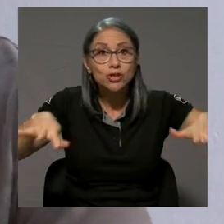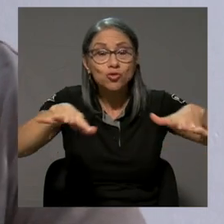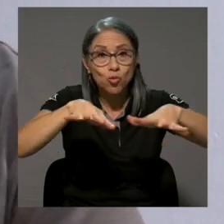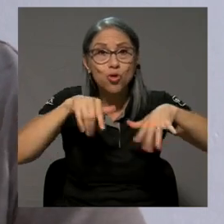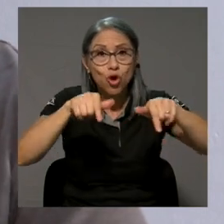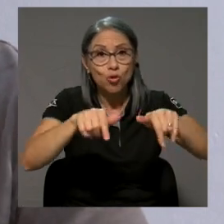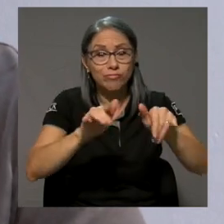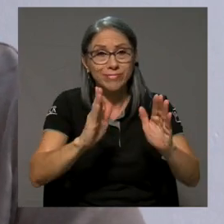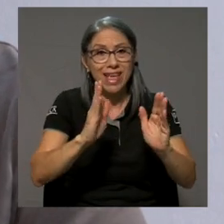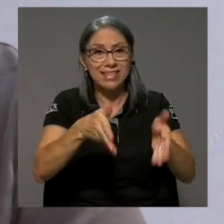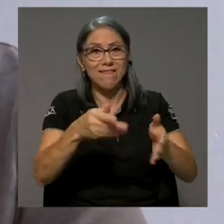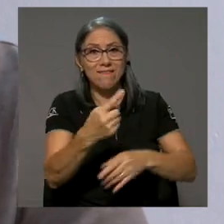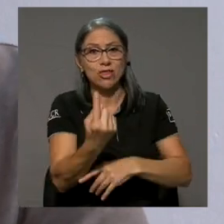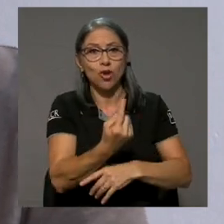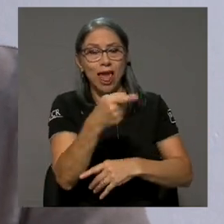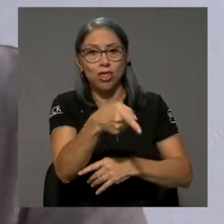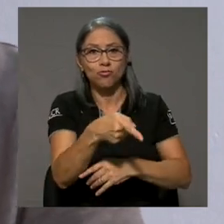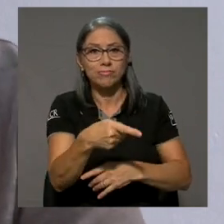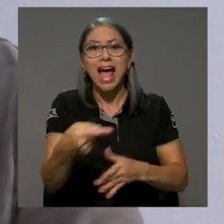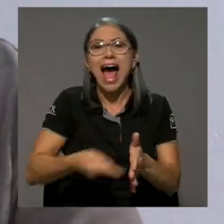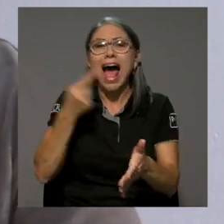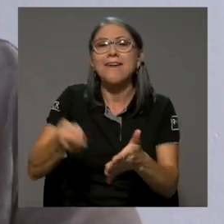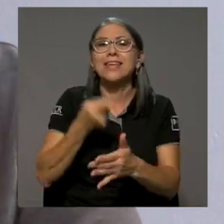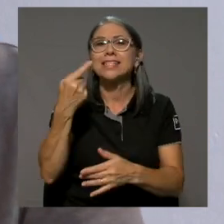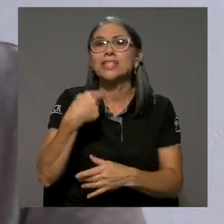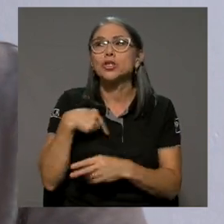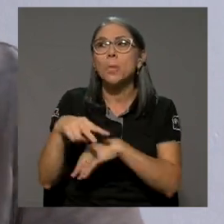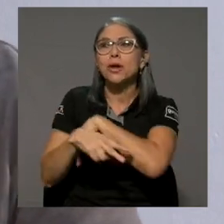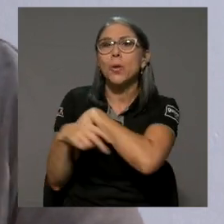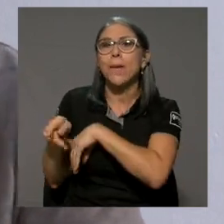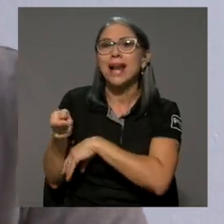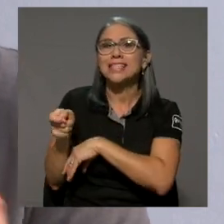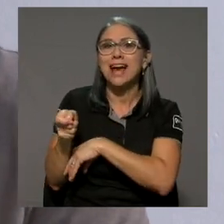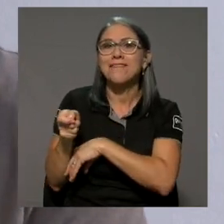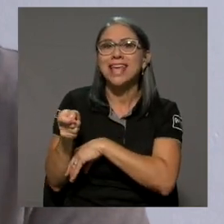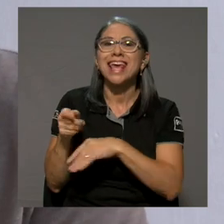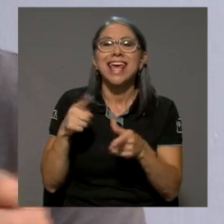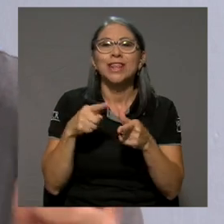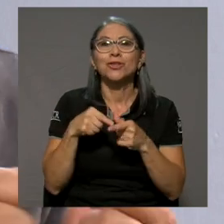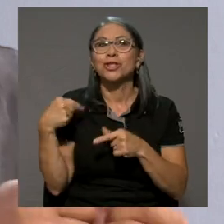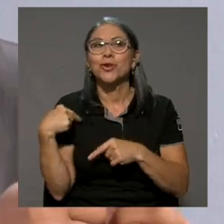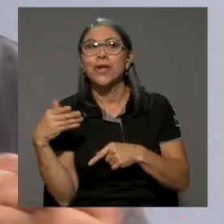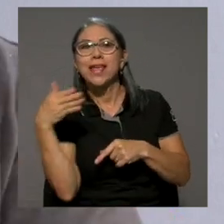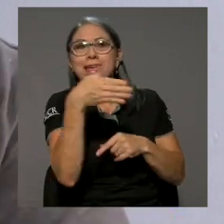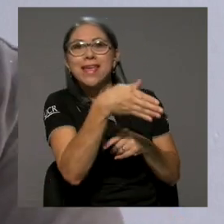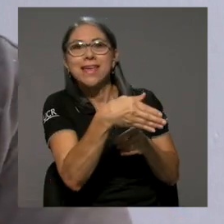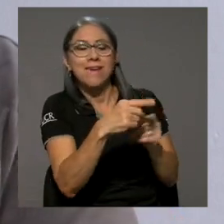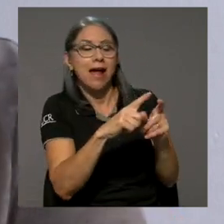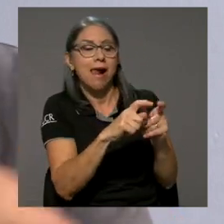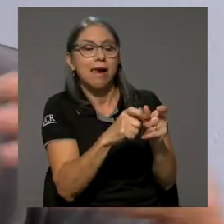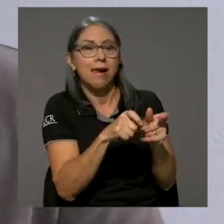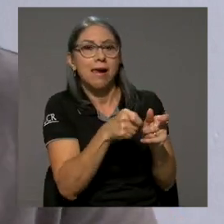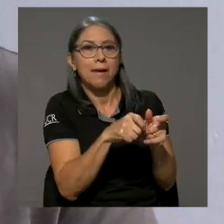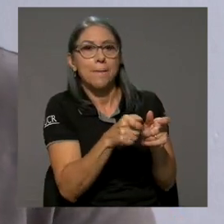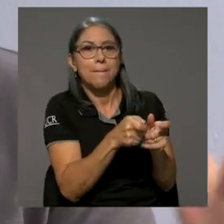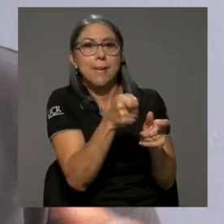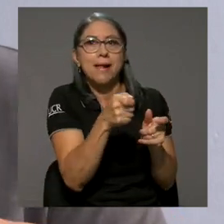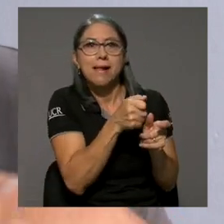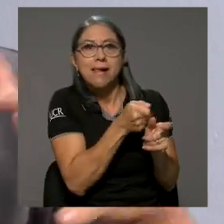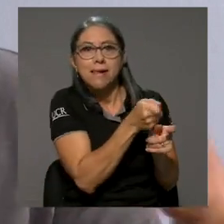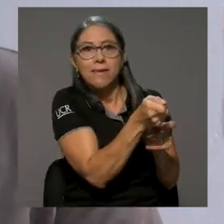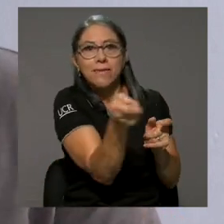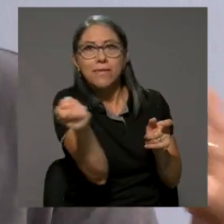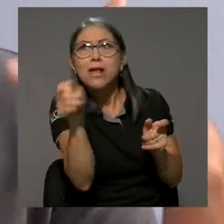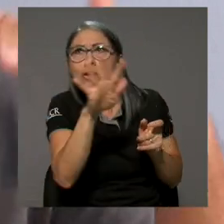estudio que estaba abandonado y yo a veces me robaba la llave y abría el candado y abría el portón y estaba dentro de un